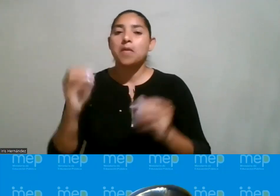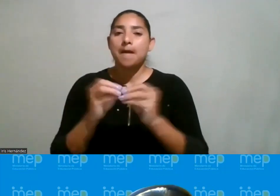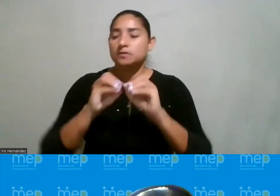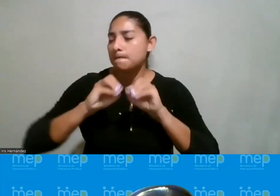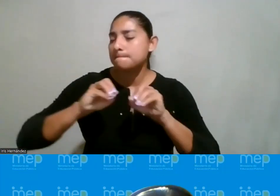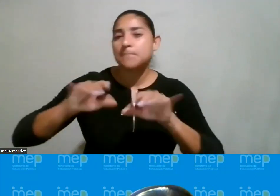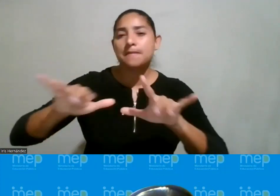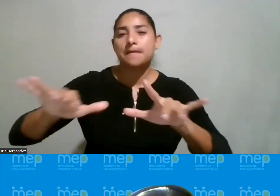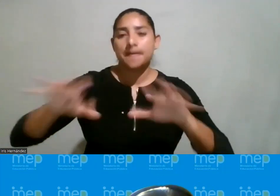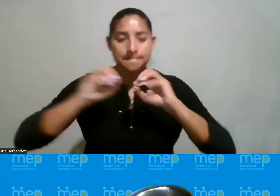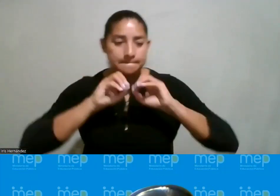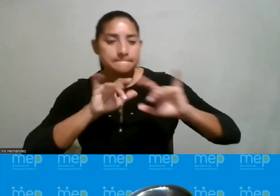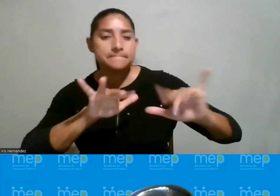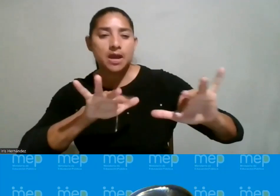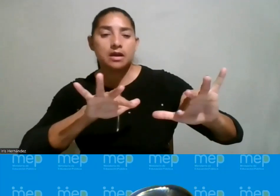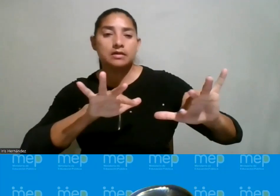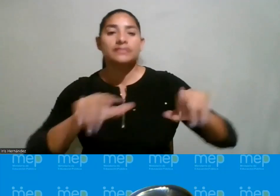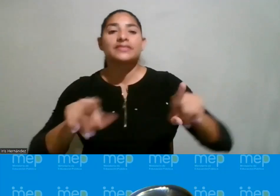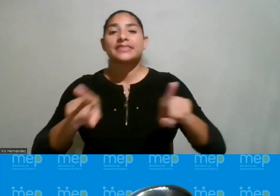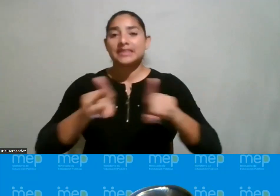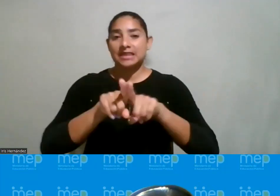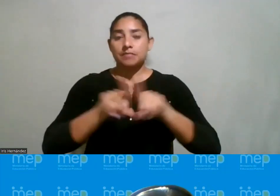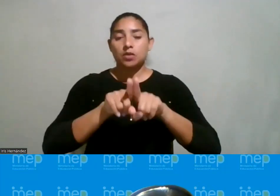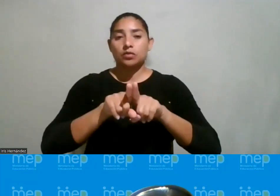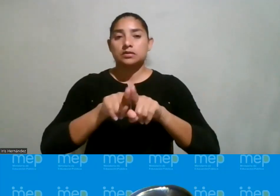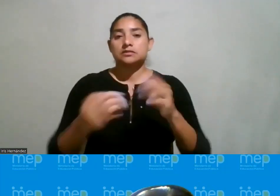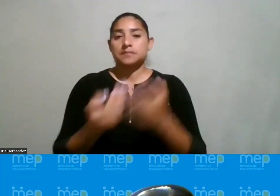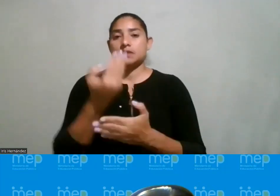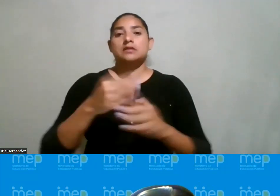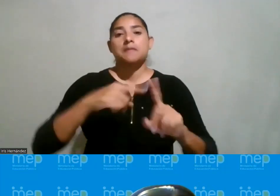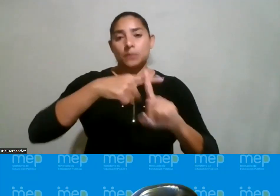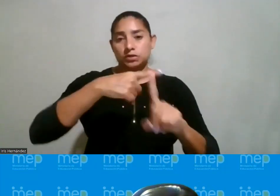y eso se logra también con estas medidas positivas